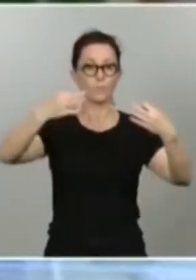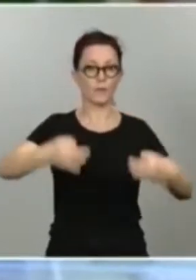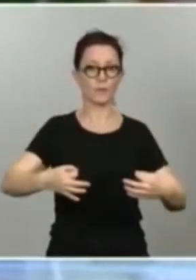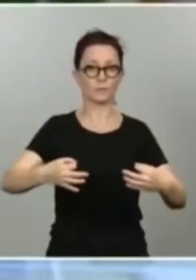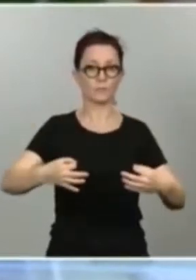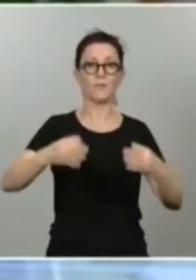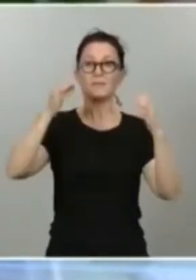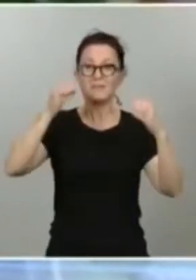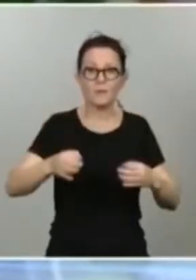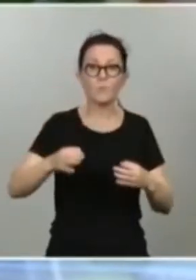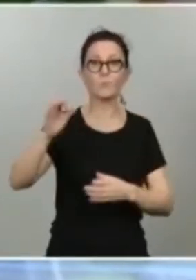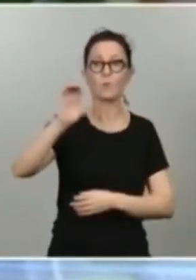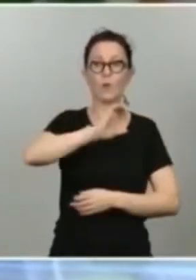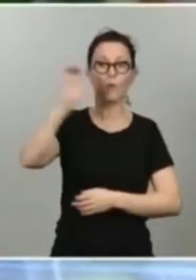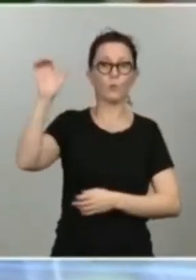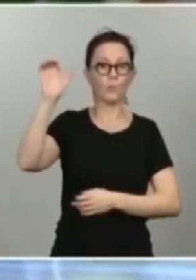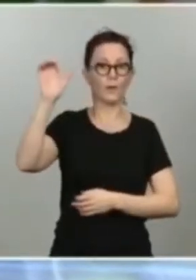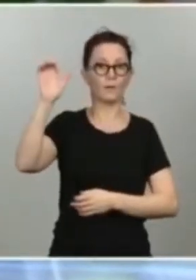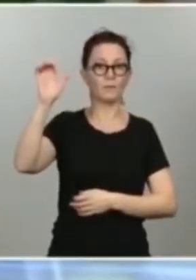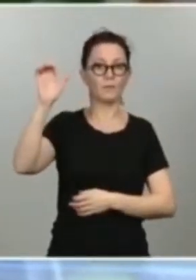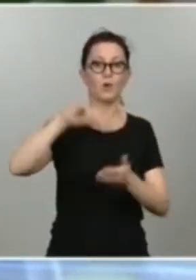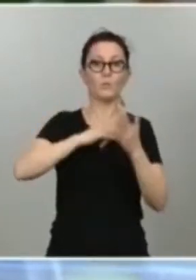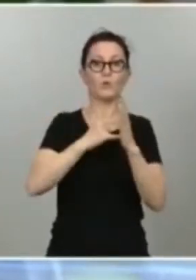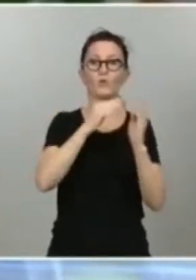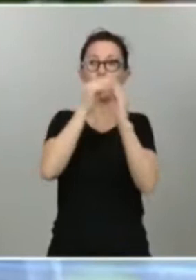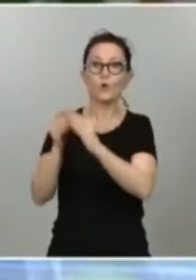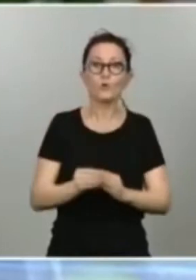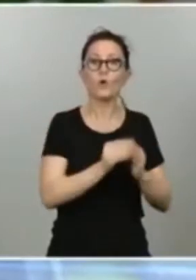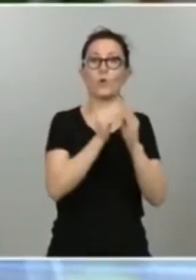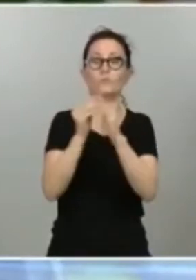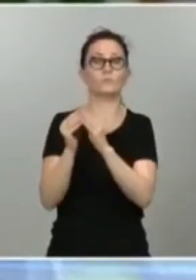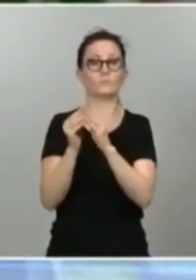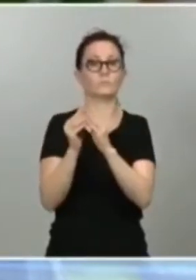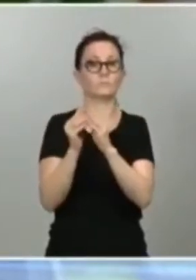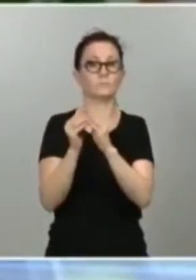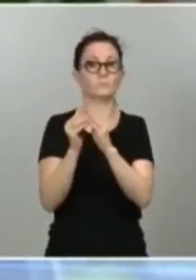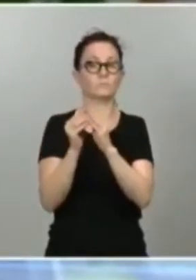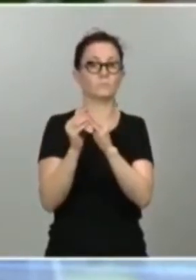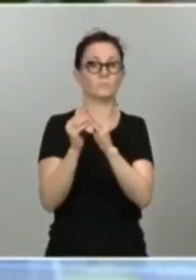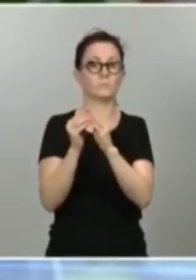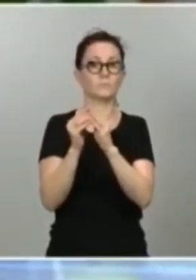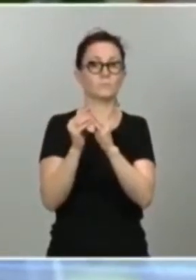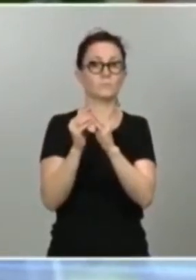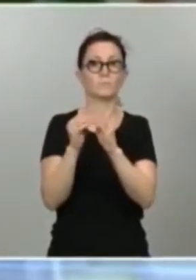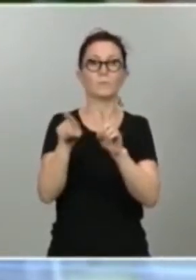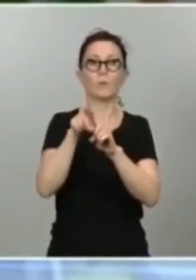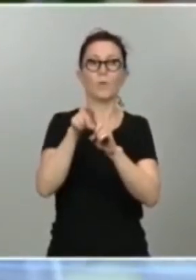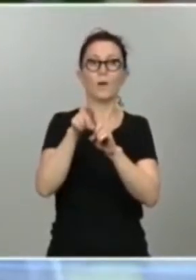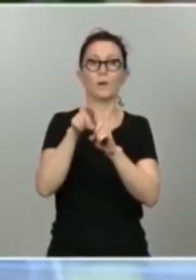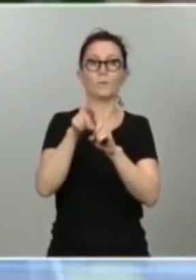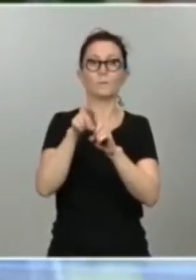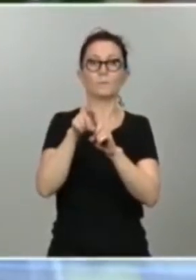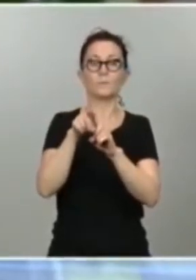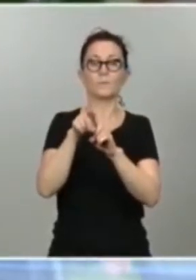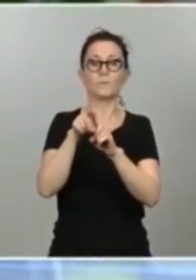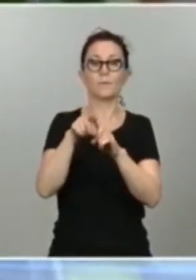nuestro proyecto común, tiene que confirmar definitivamente su papel como el clavo del abanico, si me permitís esta expresión, de los